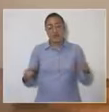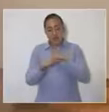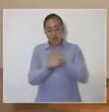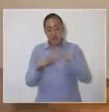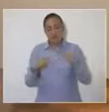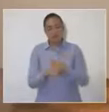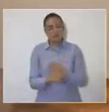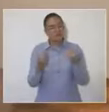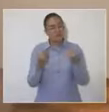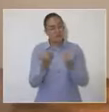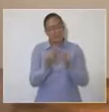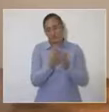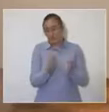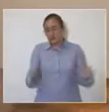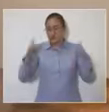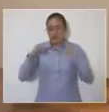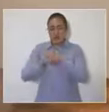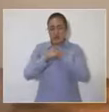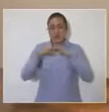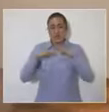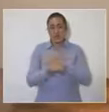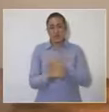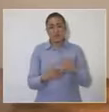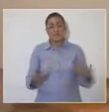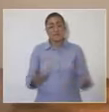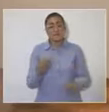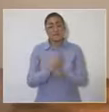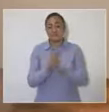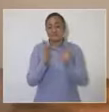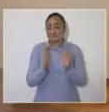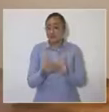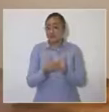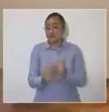muchas carreteras que están en marcha ya.